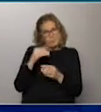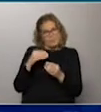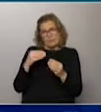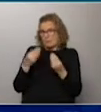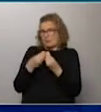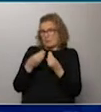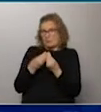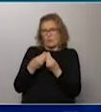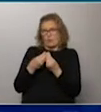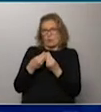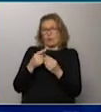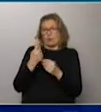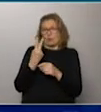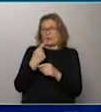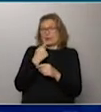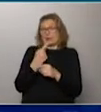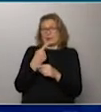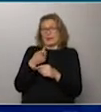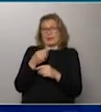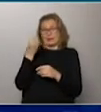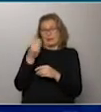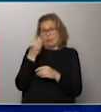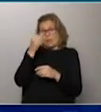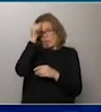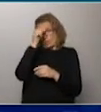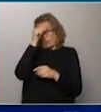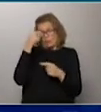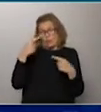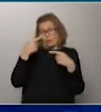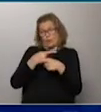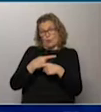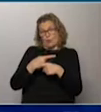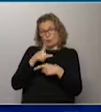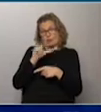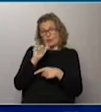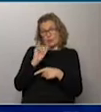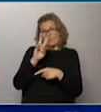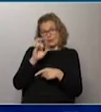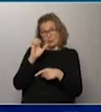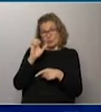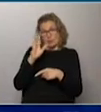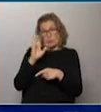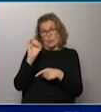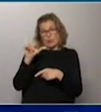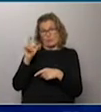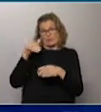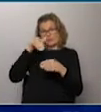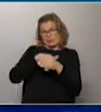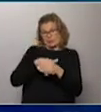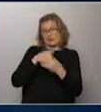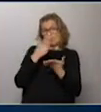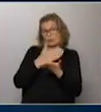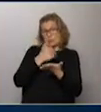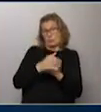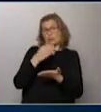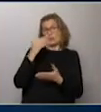Dos comentarios breves, ¿no? El primero, ese fin de semana en el que jugará con Liverpool por el torneo local, es el fin de semana de las elecciones departamentales y municipales.